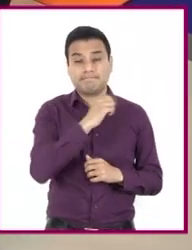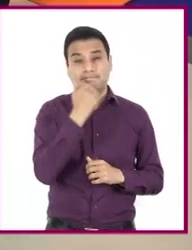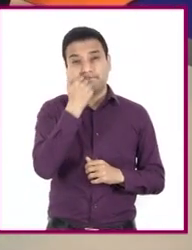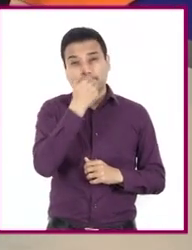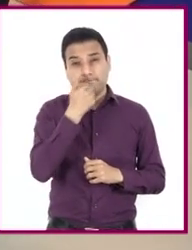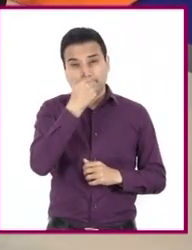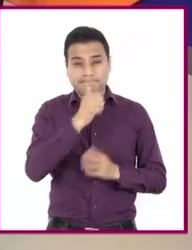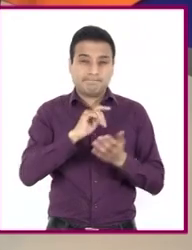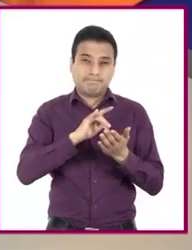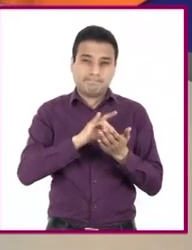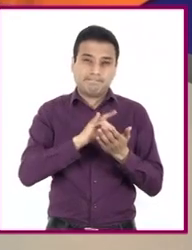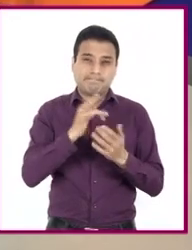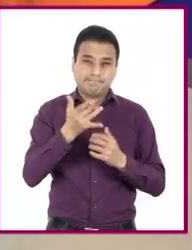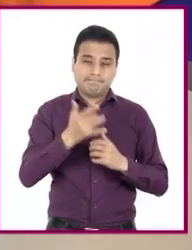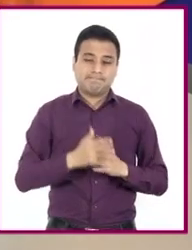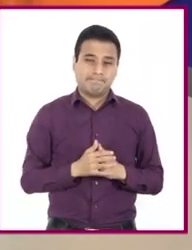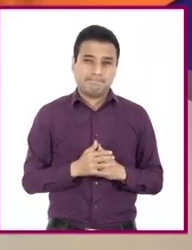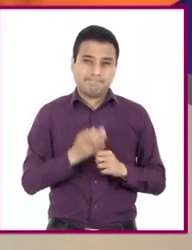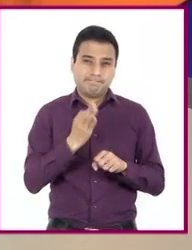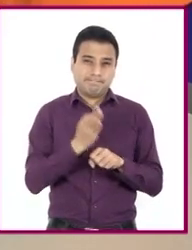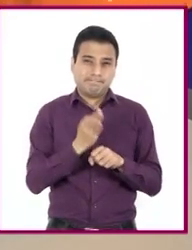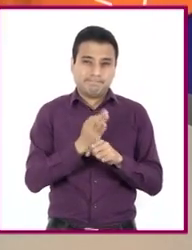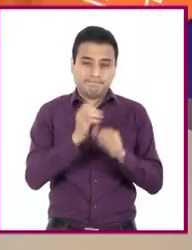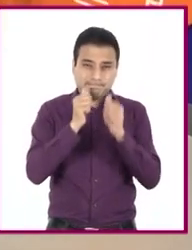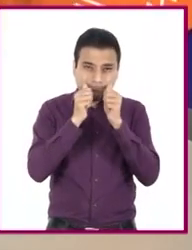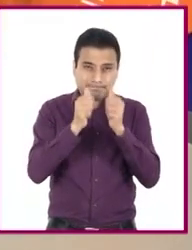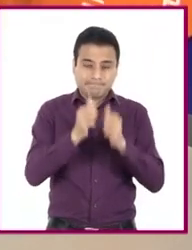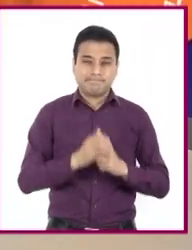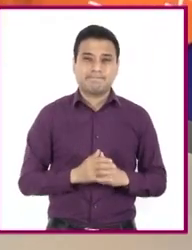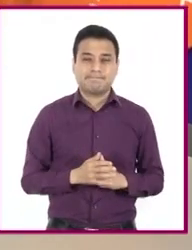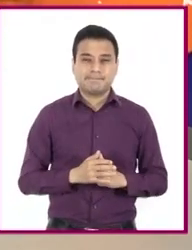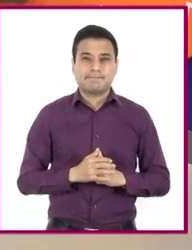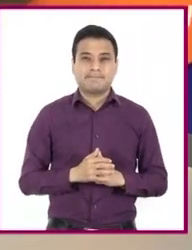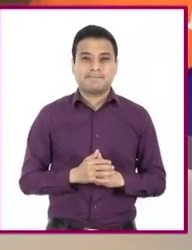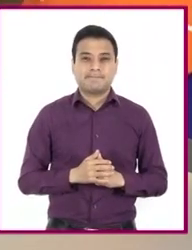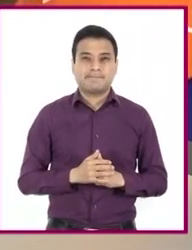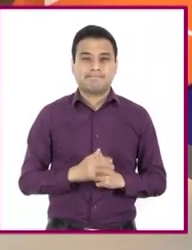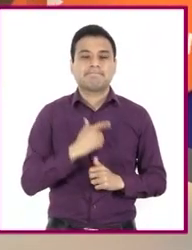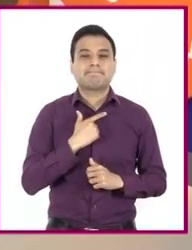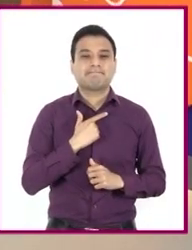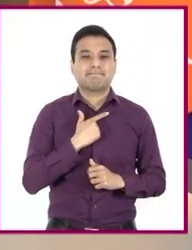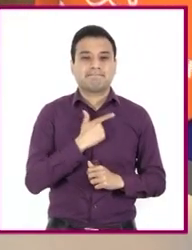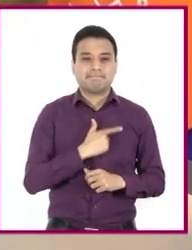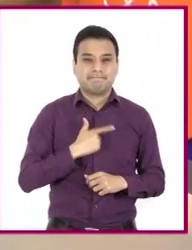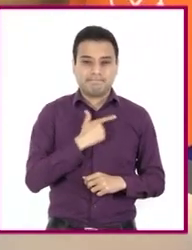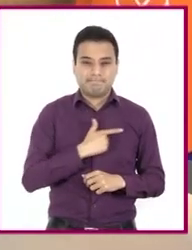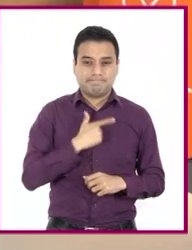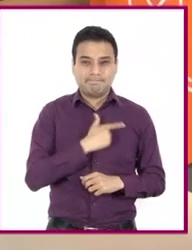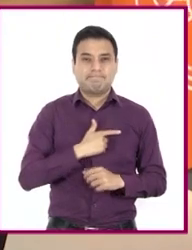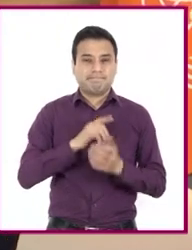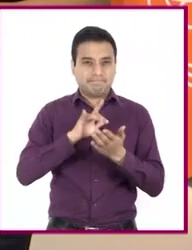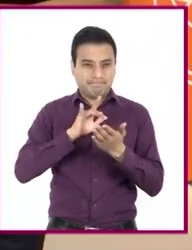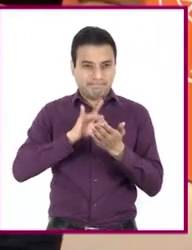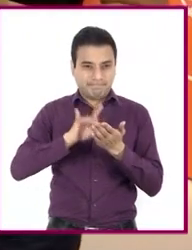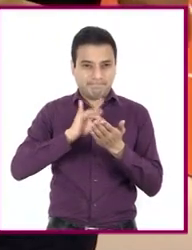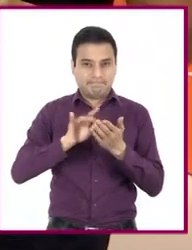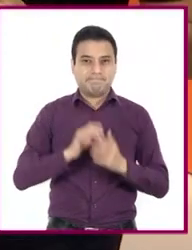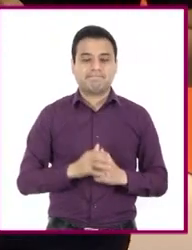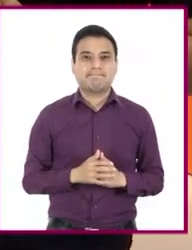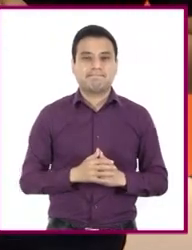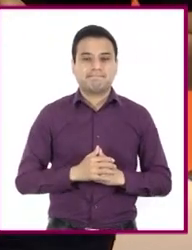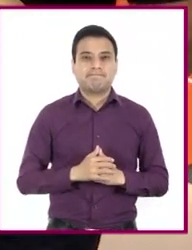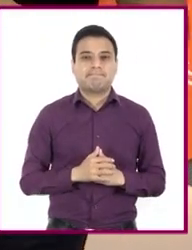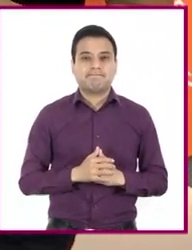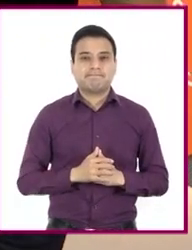y alumnos que nos acompañaron a lo largo de esta sesión. Qué gusto haber podido apoyarlos en este proceso de